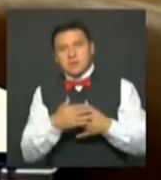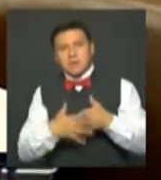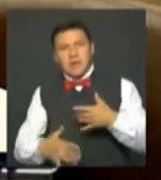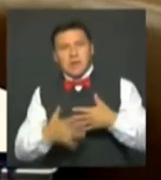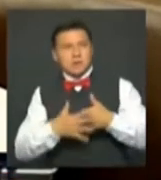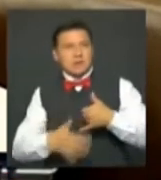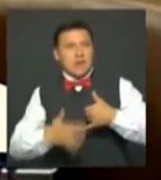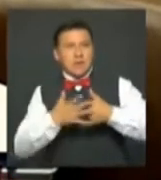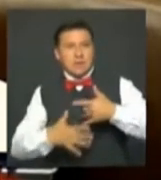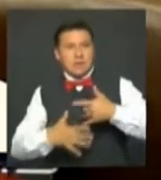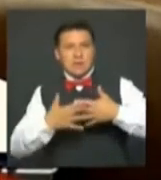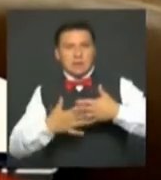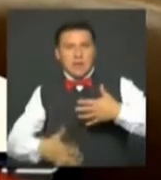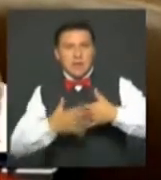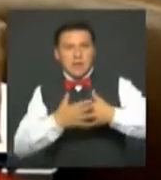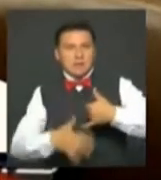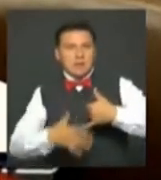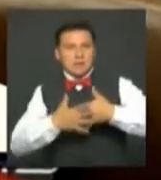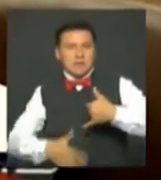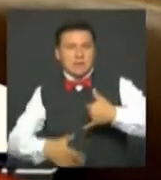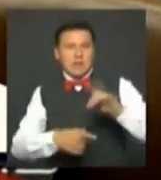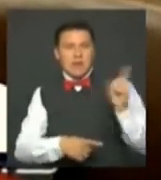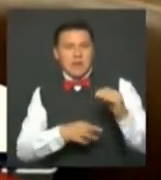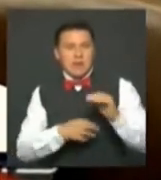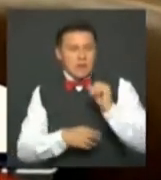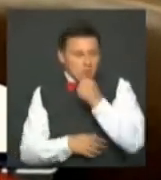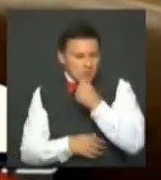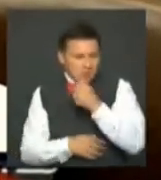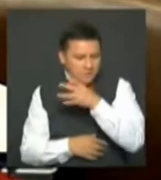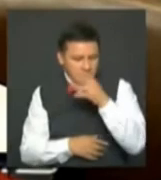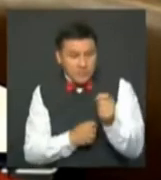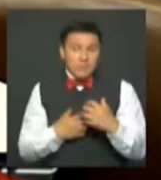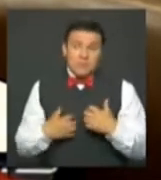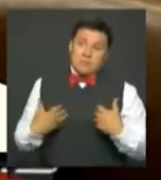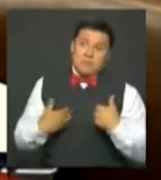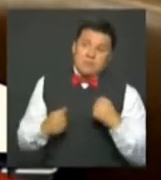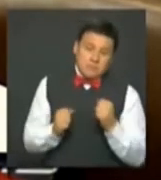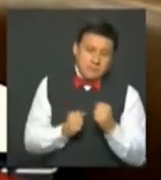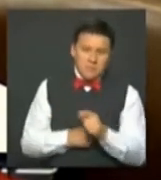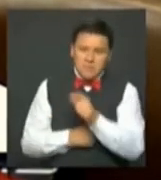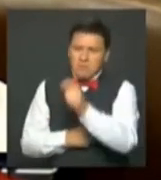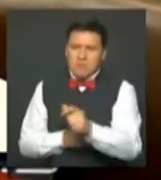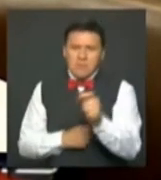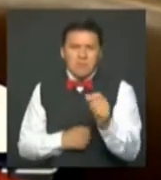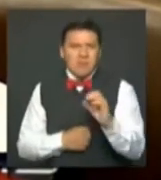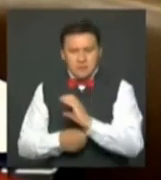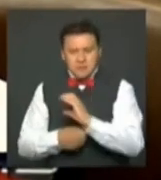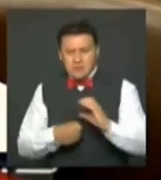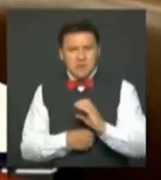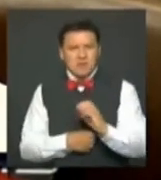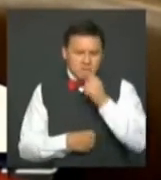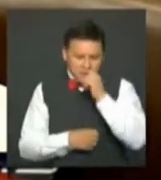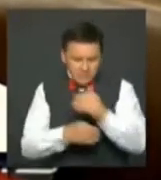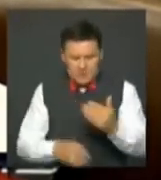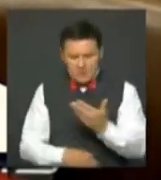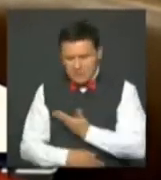millones de víctimas, un sufrimiento gigantesco para campesinos en toda Colombia, para las personas de la ciudad, para niños,